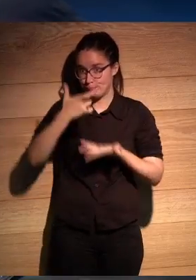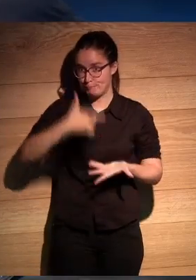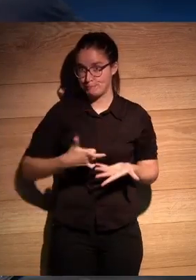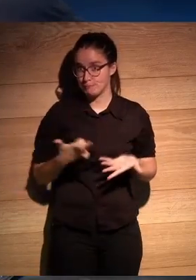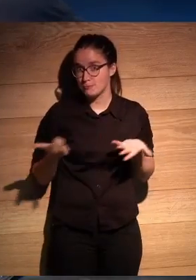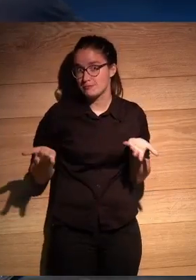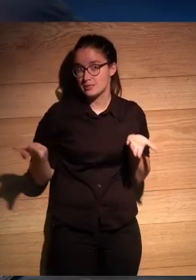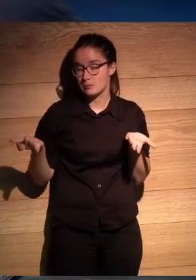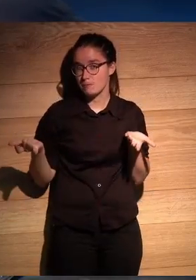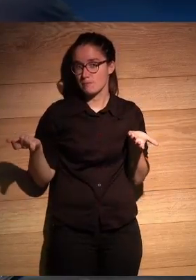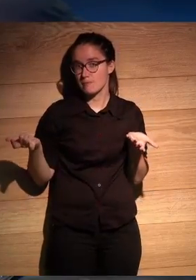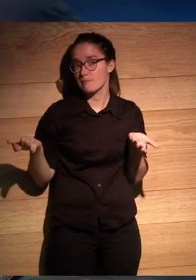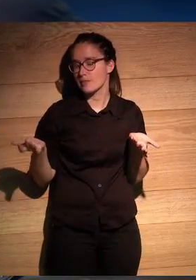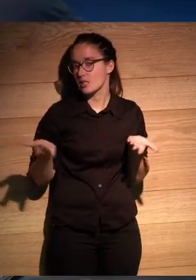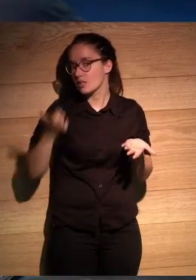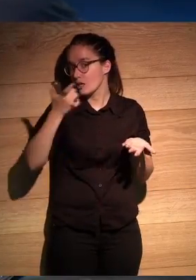ninguna